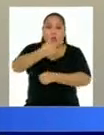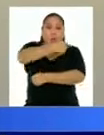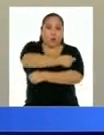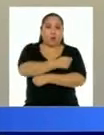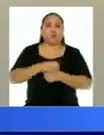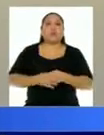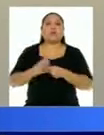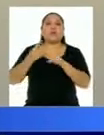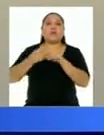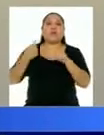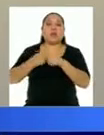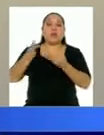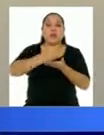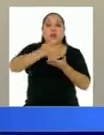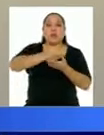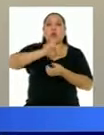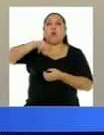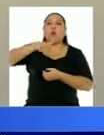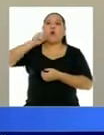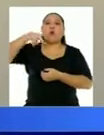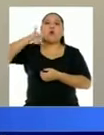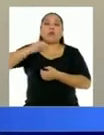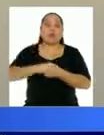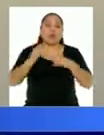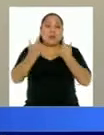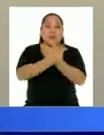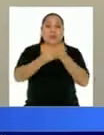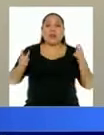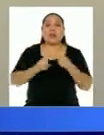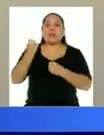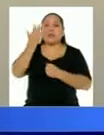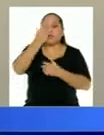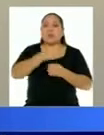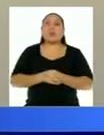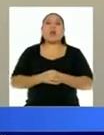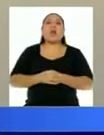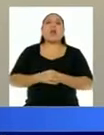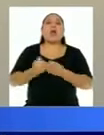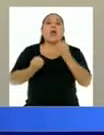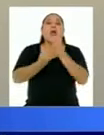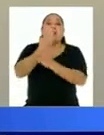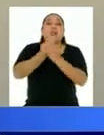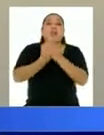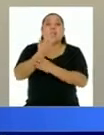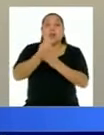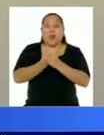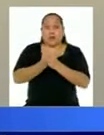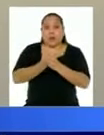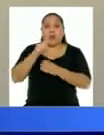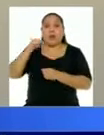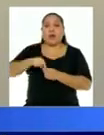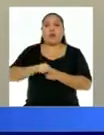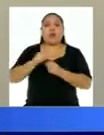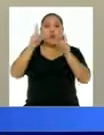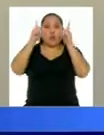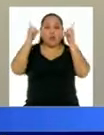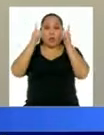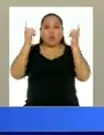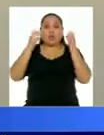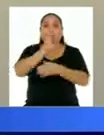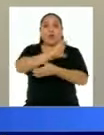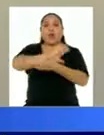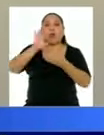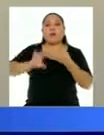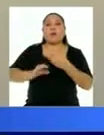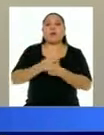los siguientes departamentos, Junín, La Libertad, San Martín, Arequipa, Loreto, Cajamarca, Lime Callao, Tumbes, Piura,